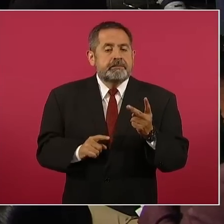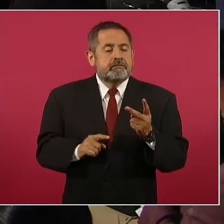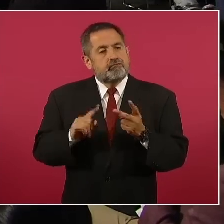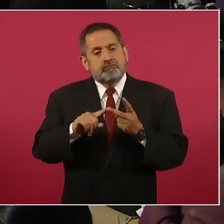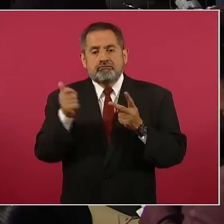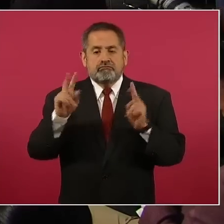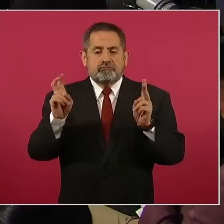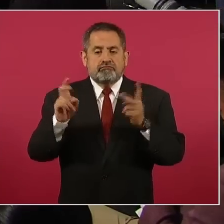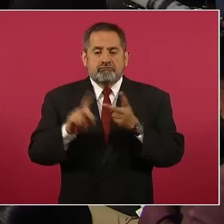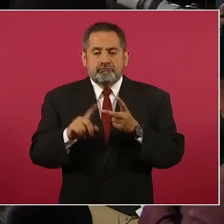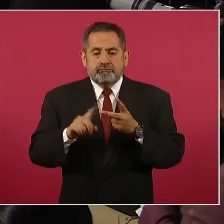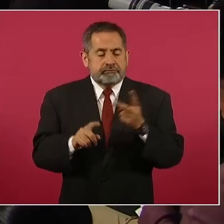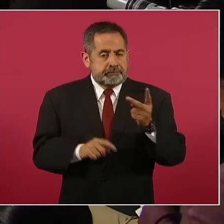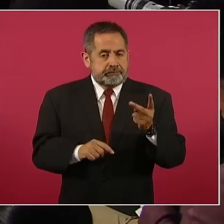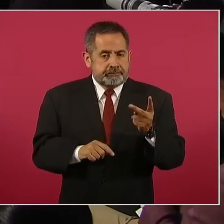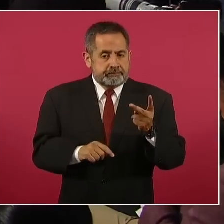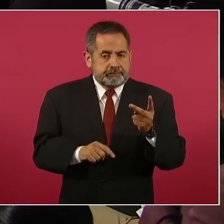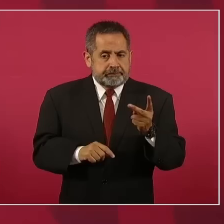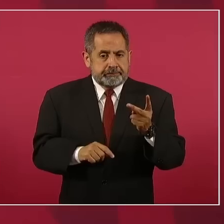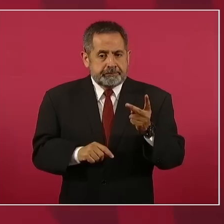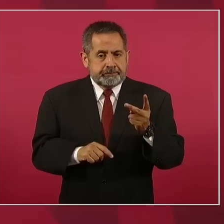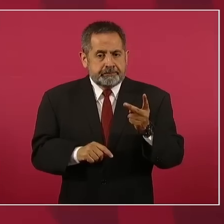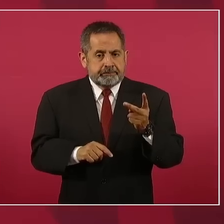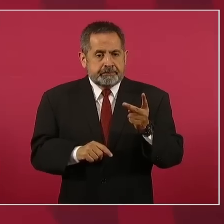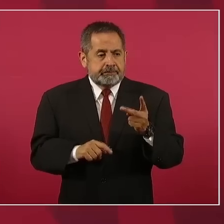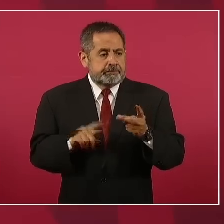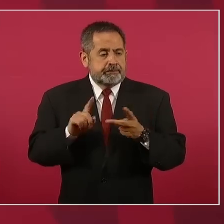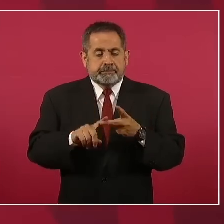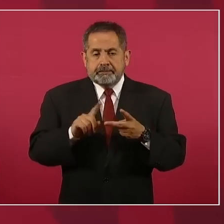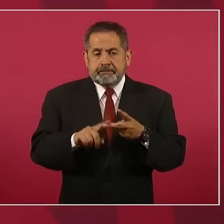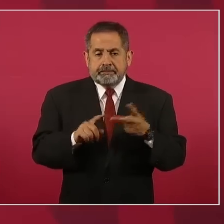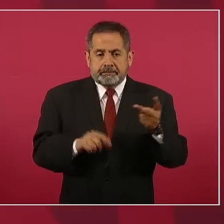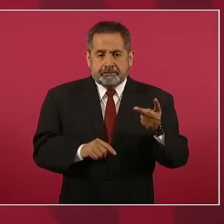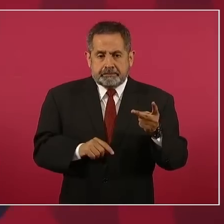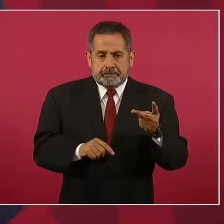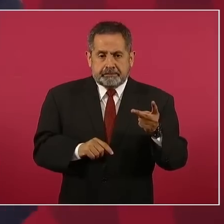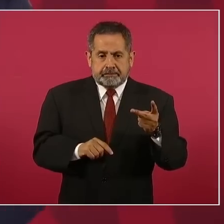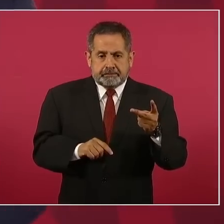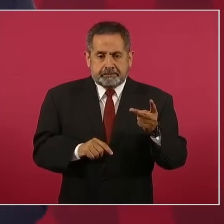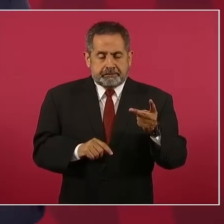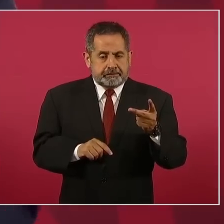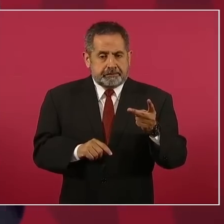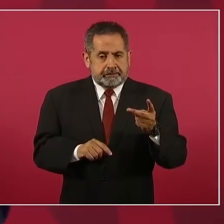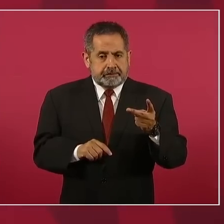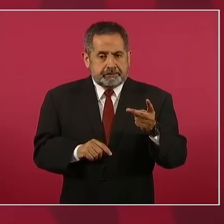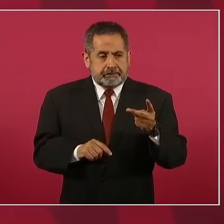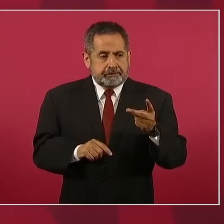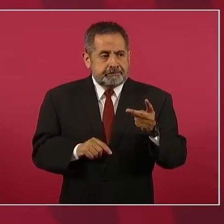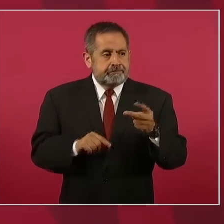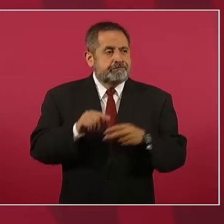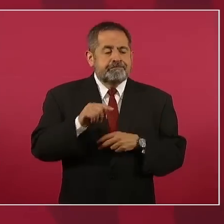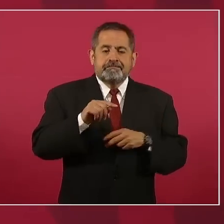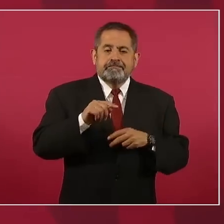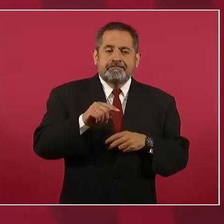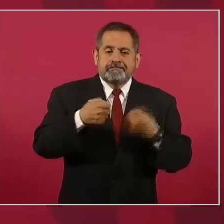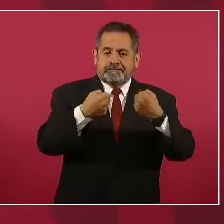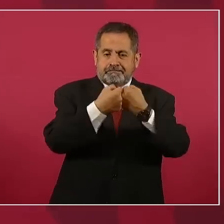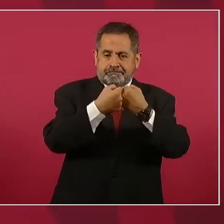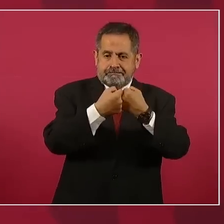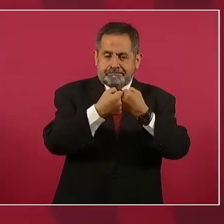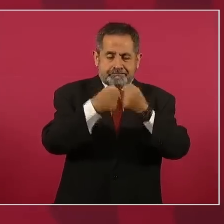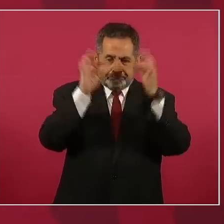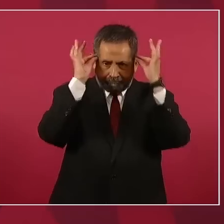la modernización de las aduanas en la zona